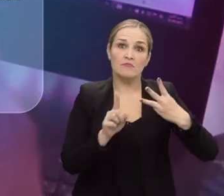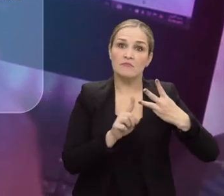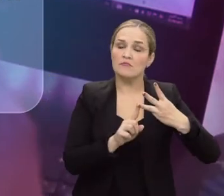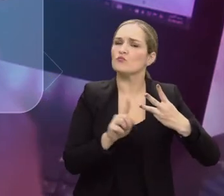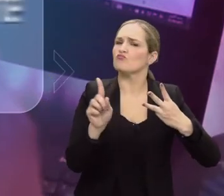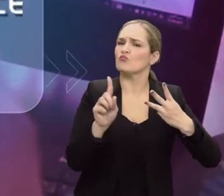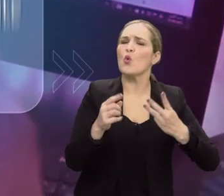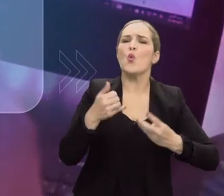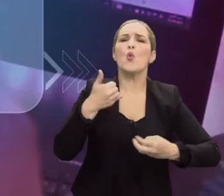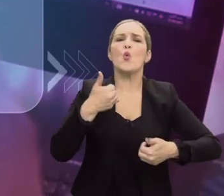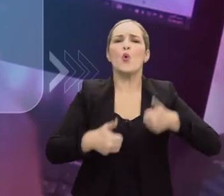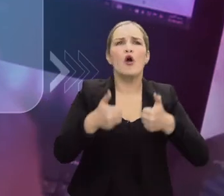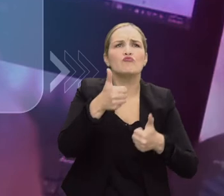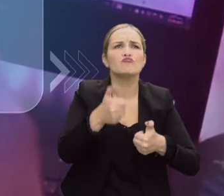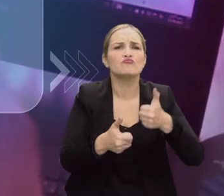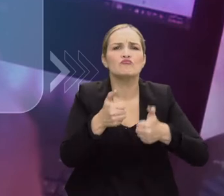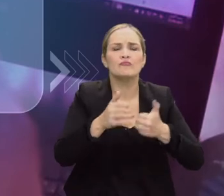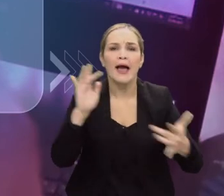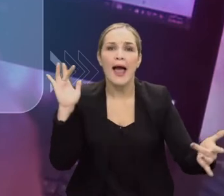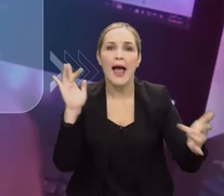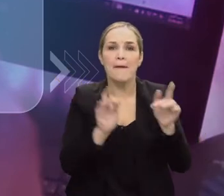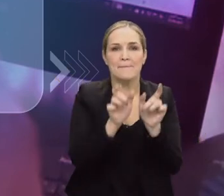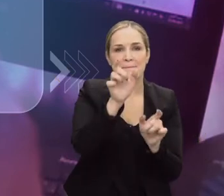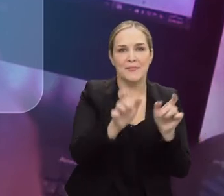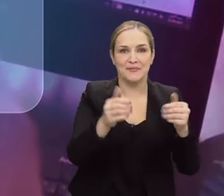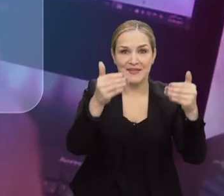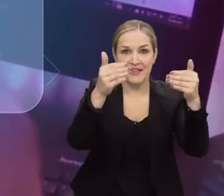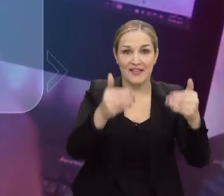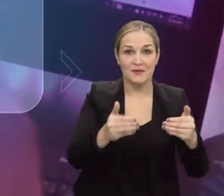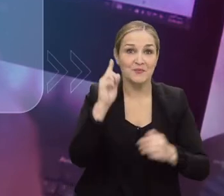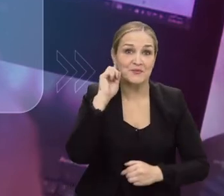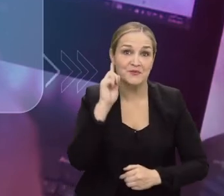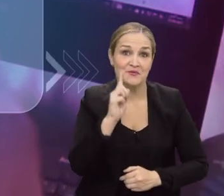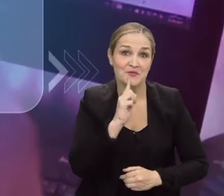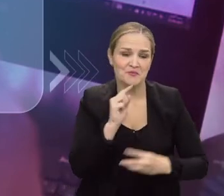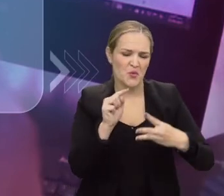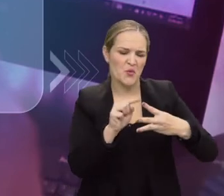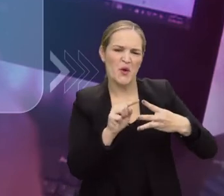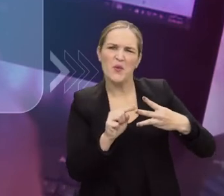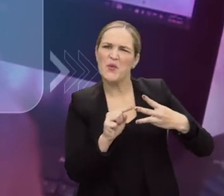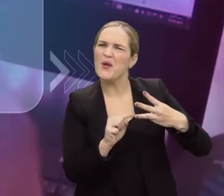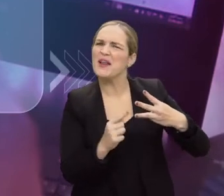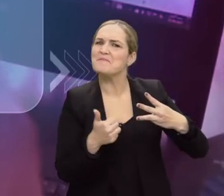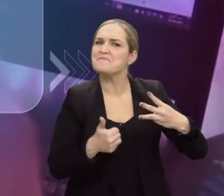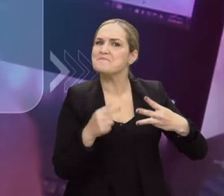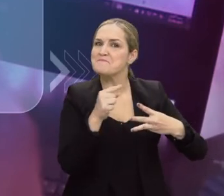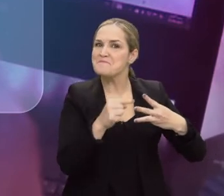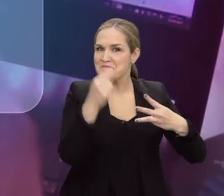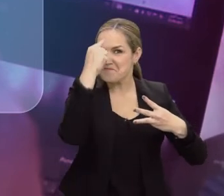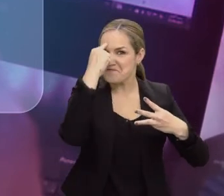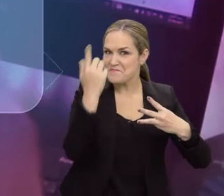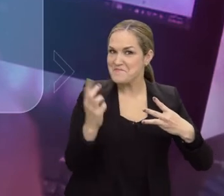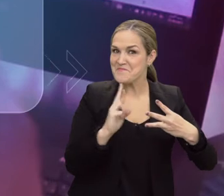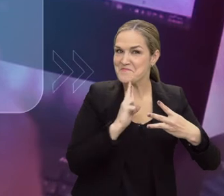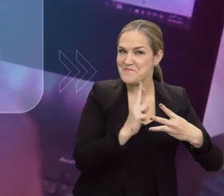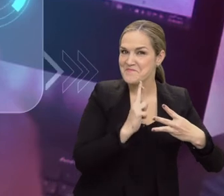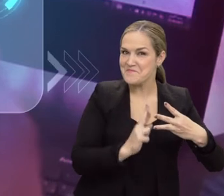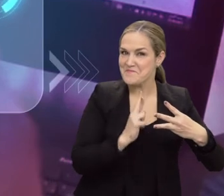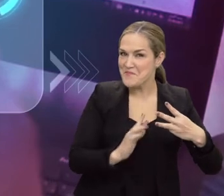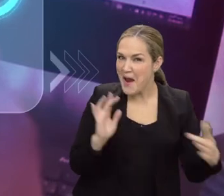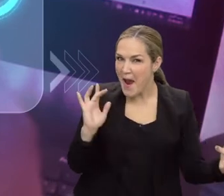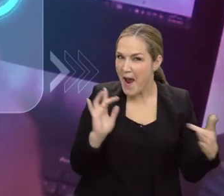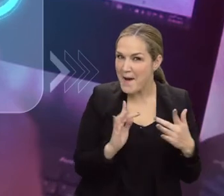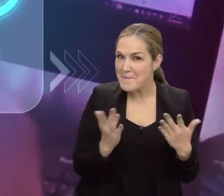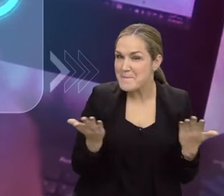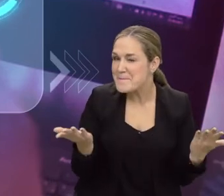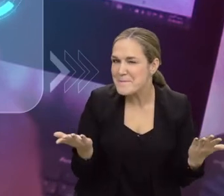espacio. Es un videojuego educativo diseñado para personas con discapacidad auditiva. ¿Uno, dos o